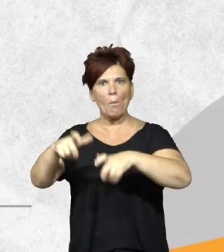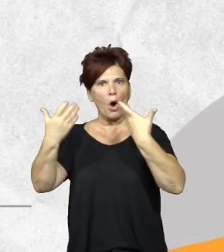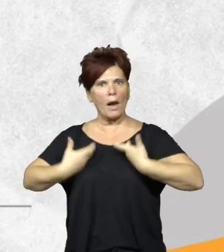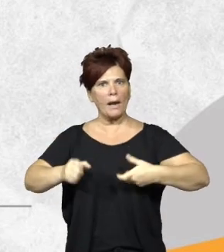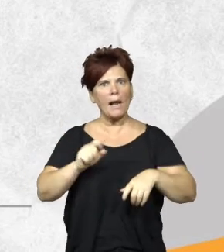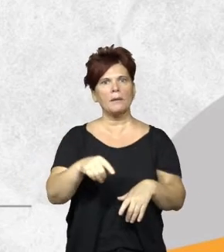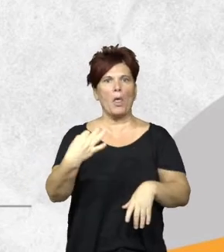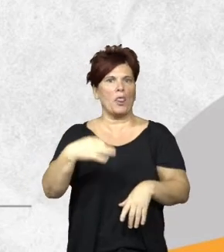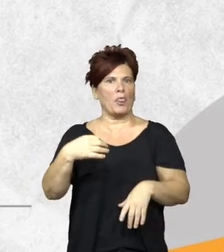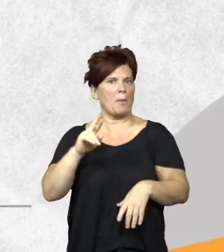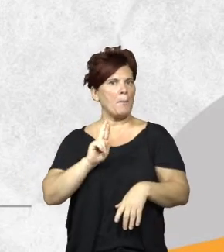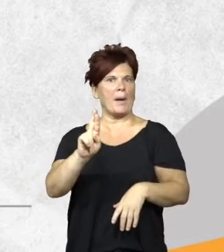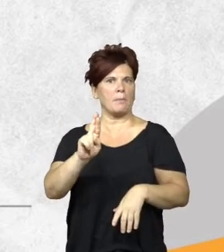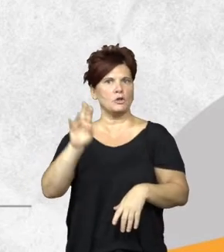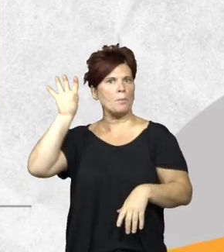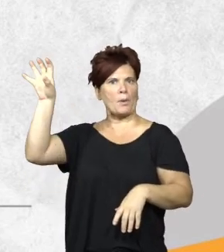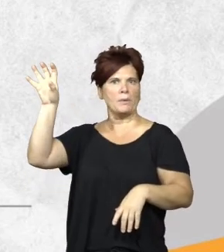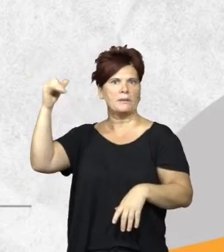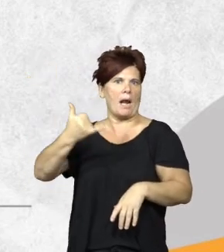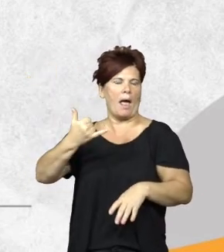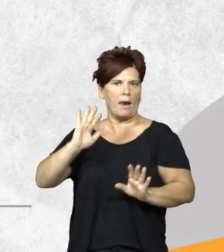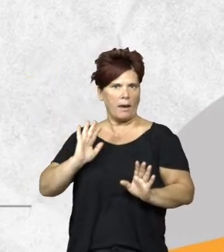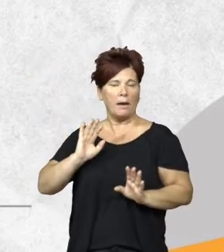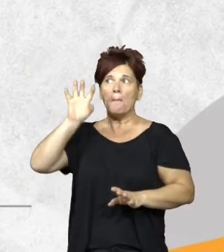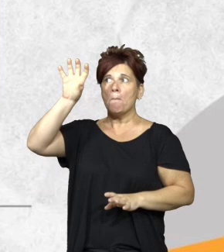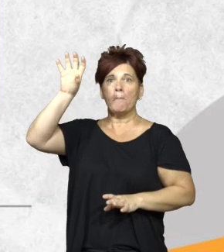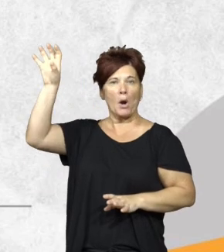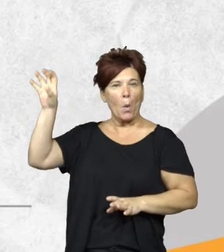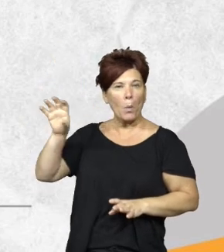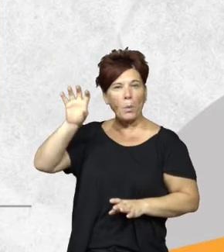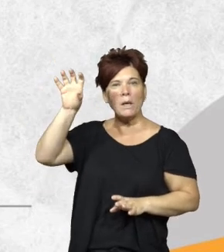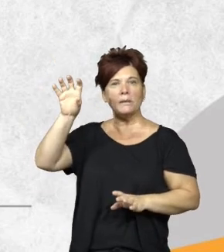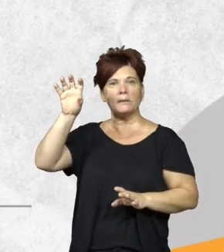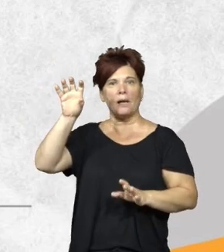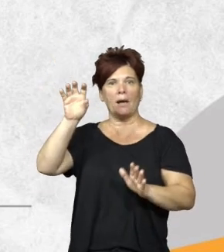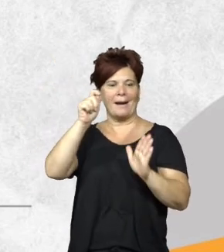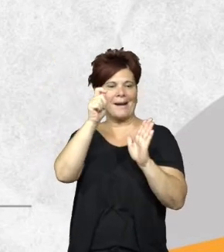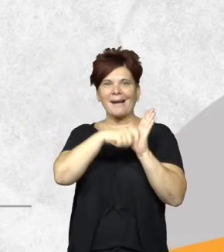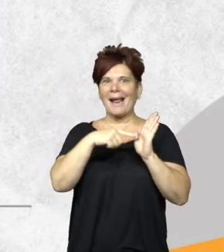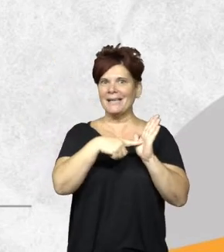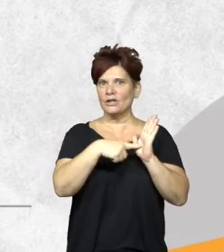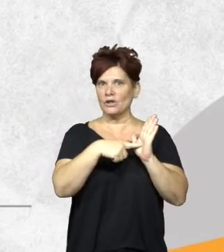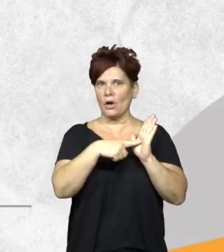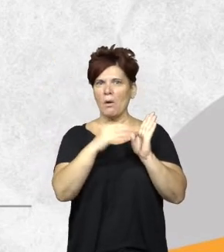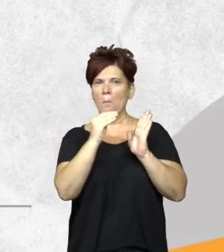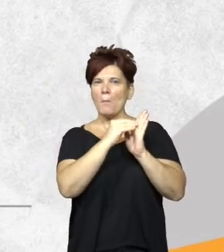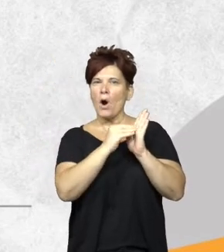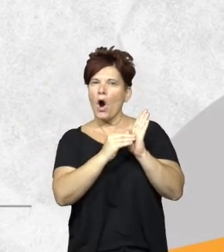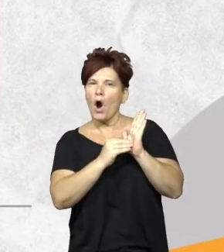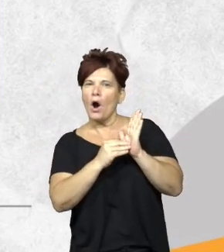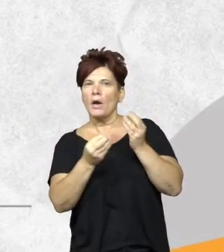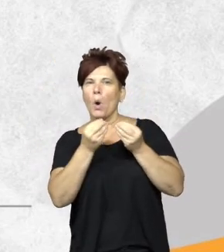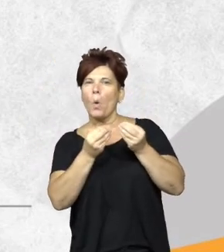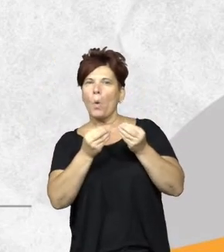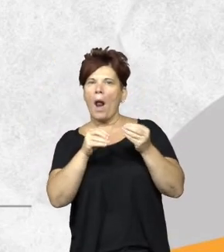que tener una aprobación provincial entonces las provincias cargan en este registro nacional de planes aquellas intervenciones que